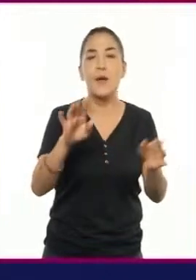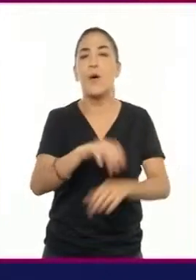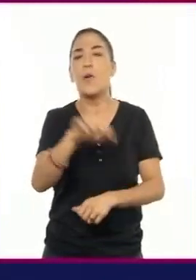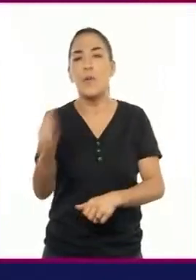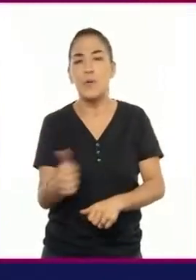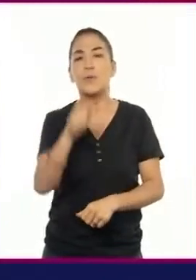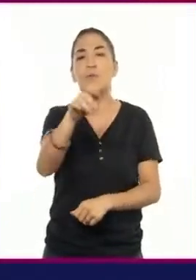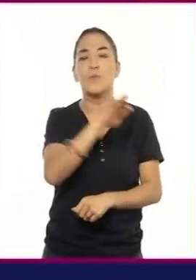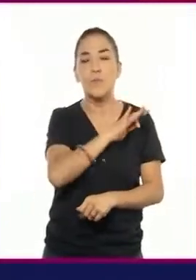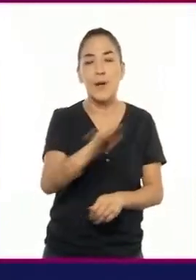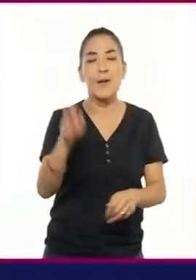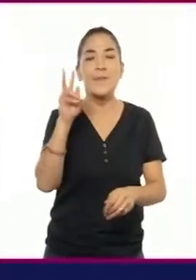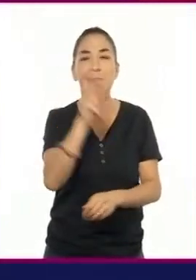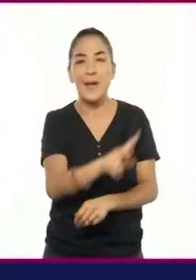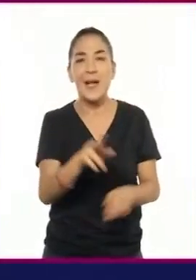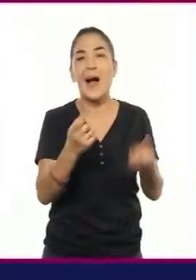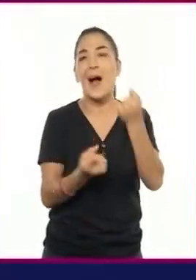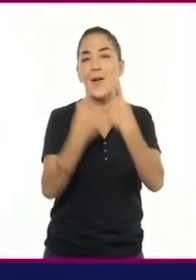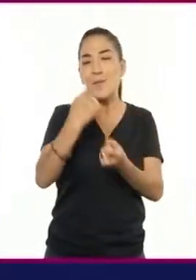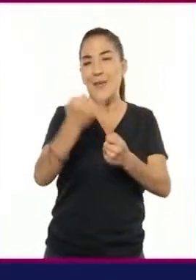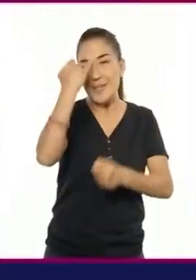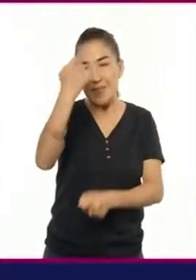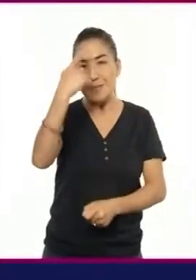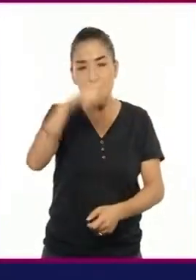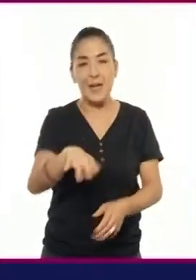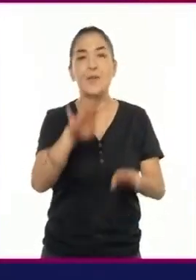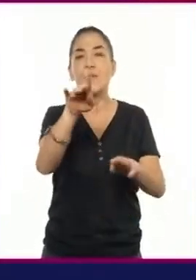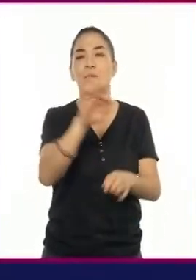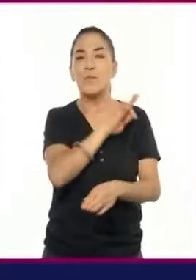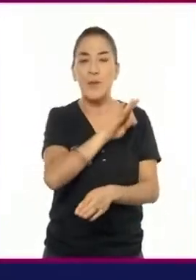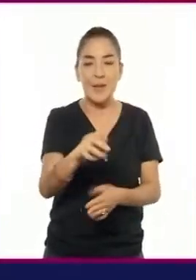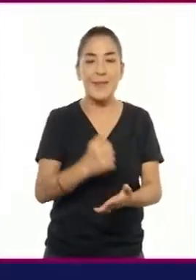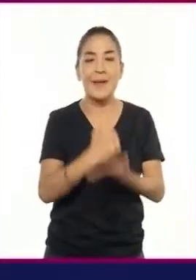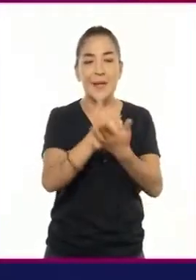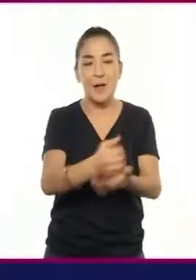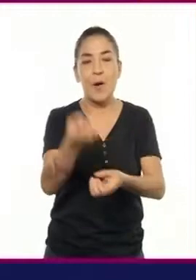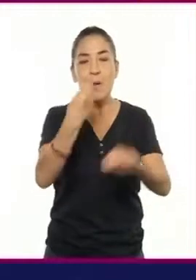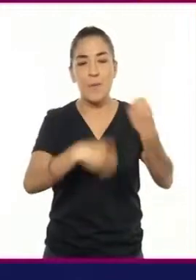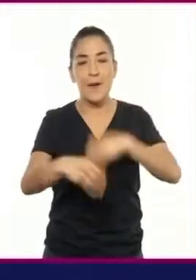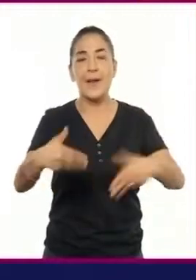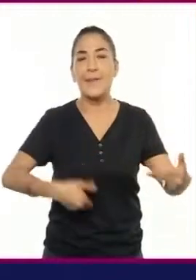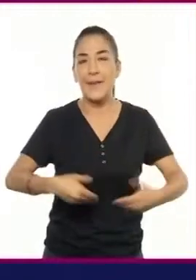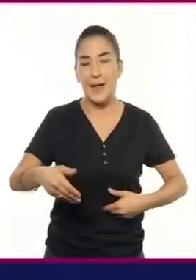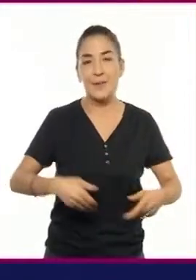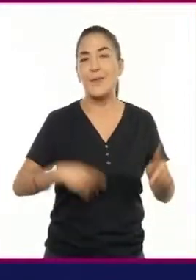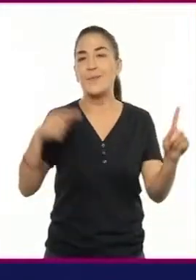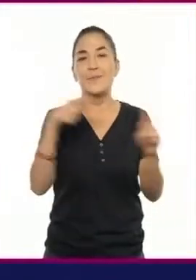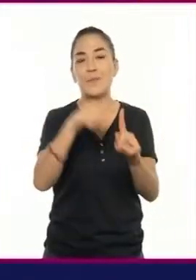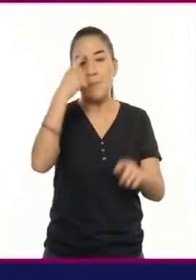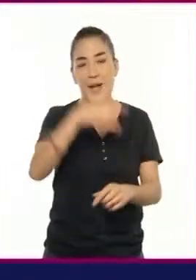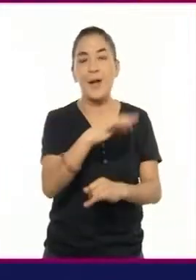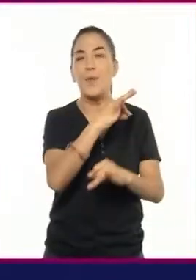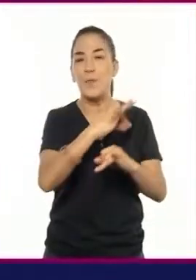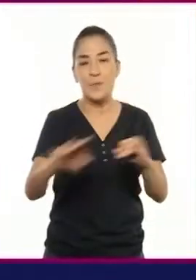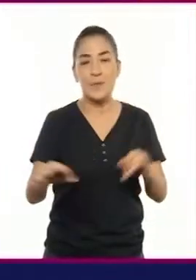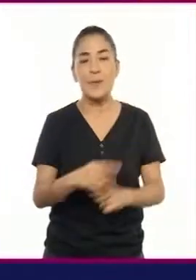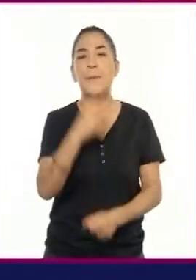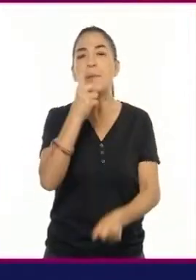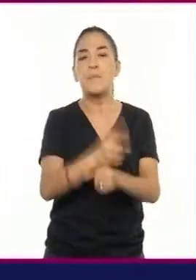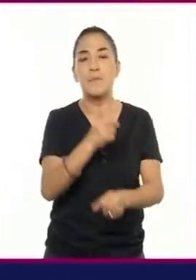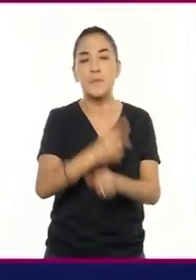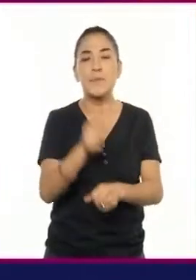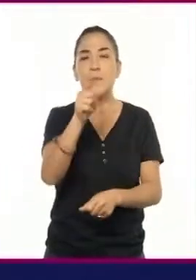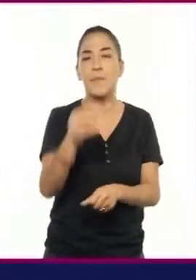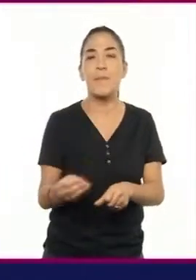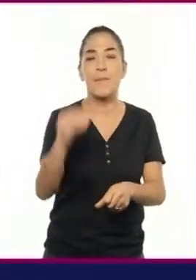podrán vislumbrar algunas ideas que les permitirán montar una obra de teatro como producto final. Como primer punto, adaptaremos